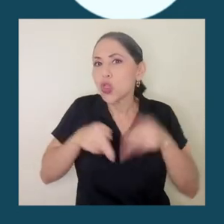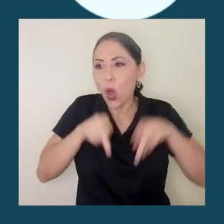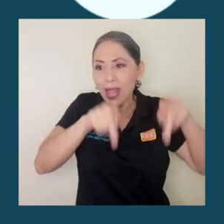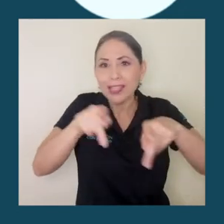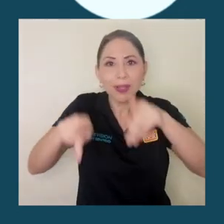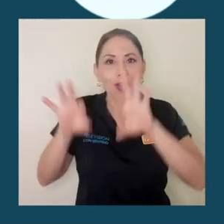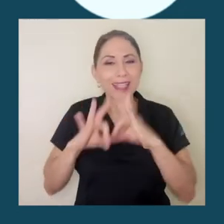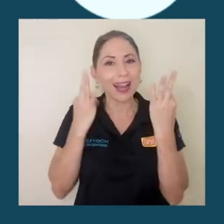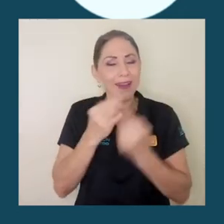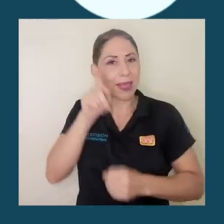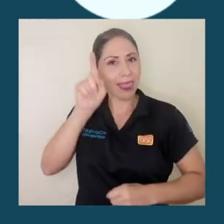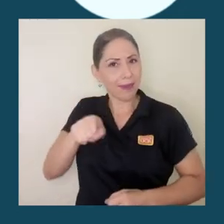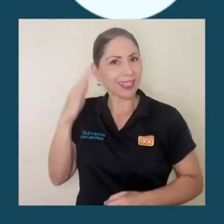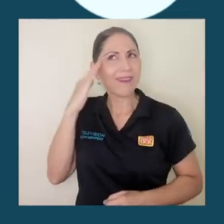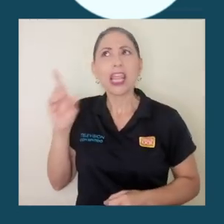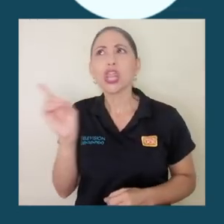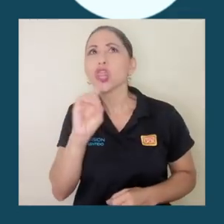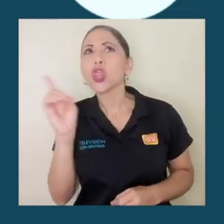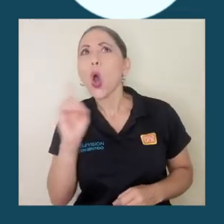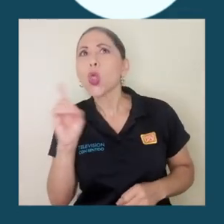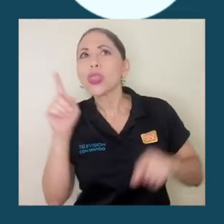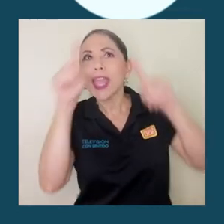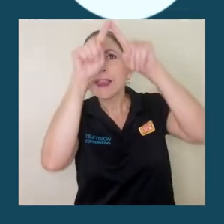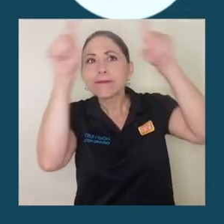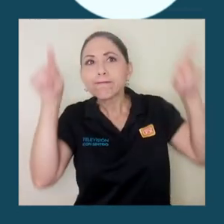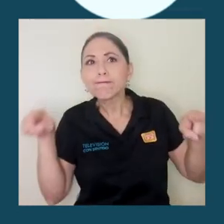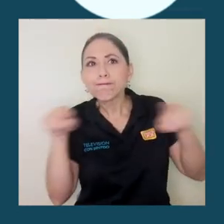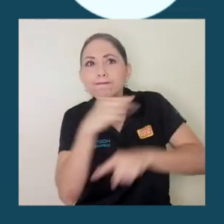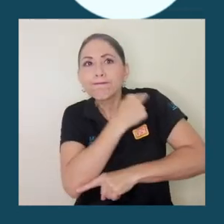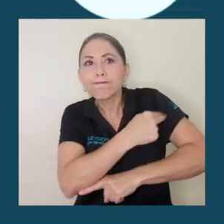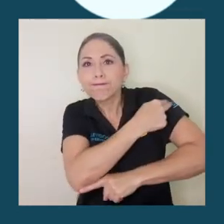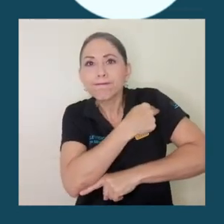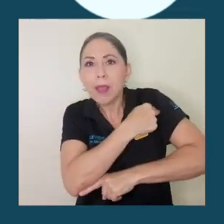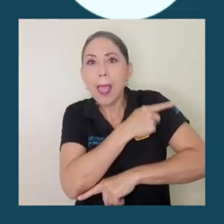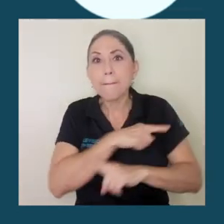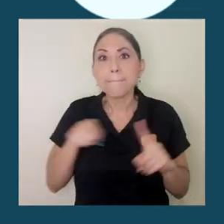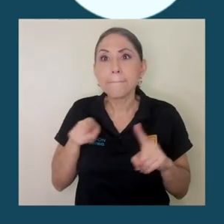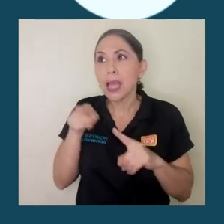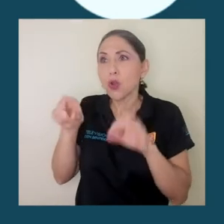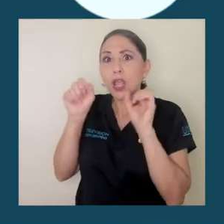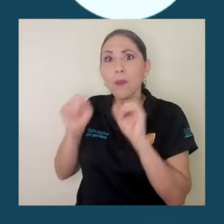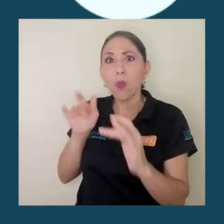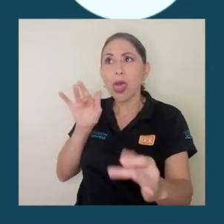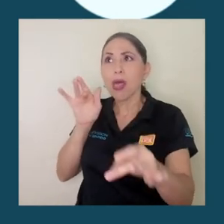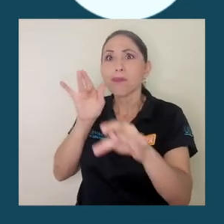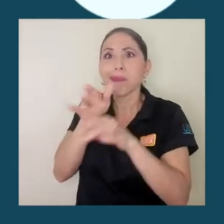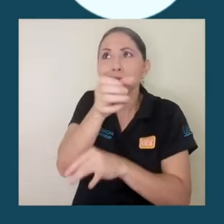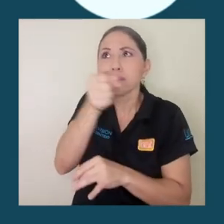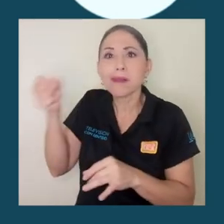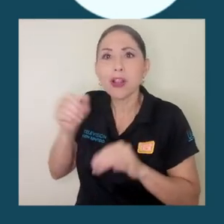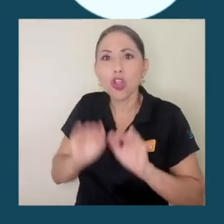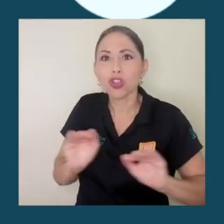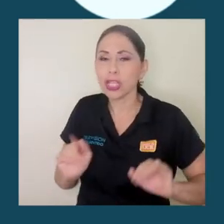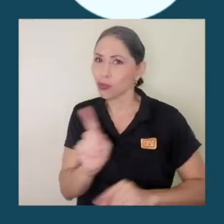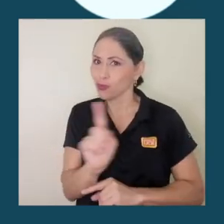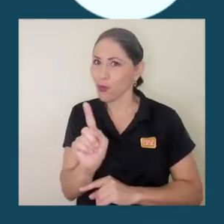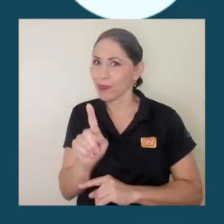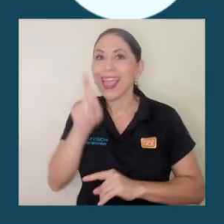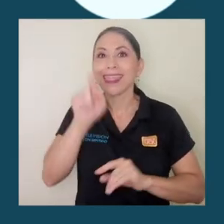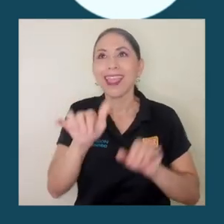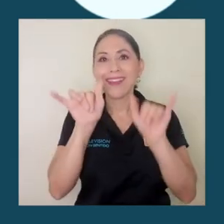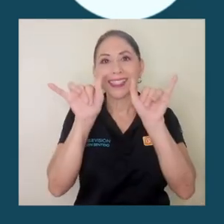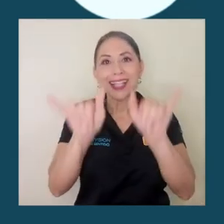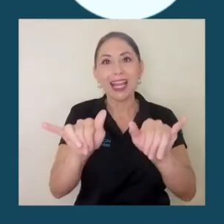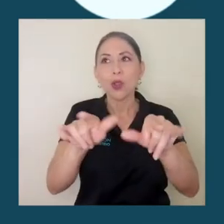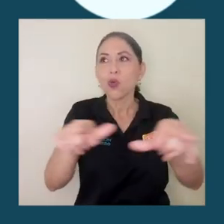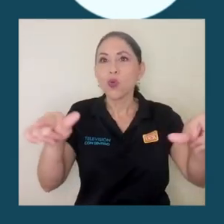un lugar donde todos los miembros de la familia conozcan donde está ubicado, pero no debe estar al alcance de los niños, debe estar ubicado en